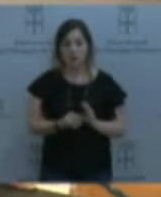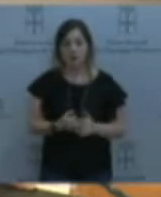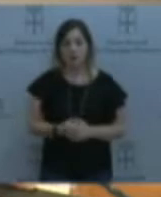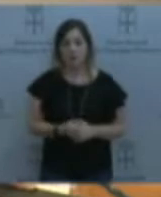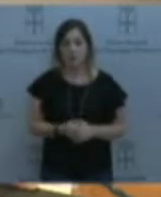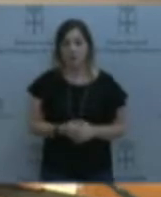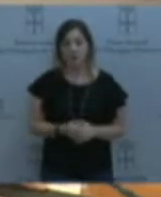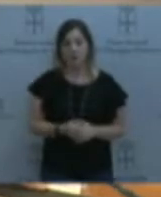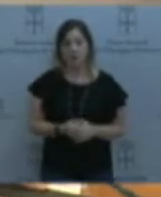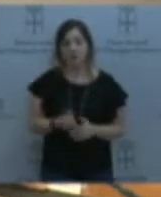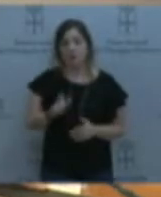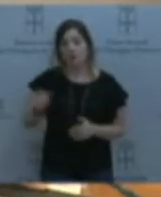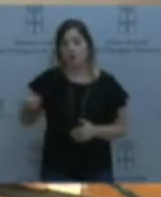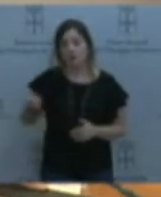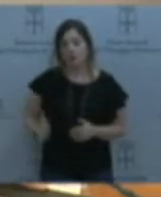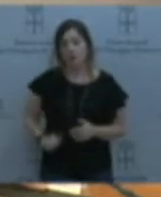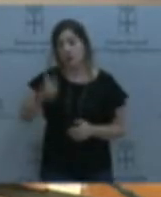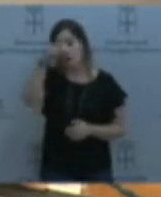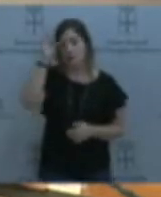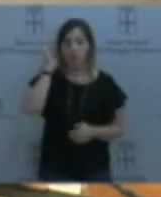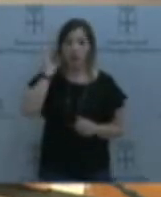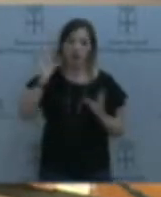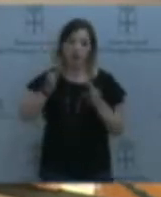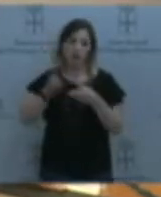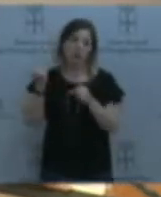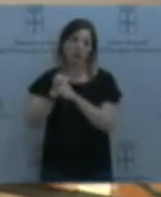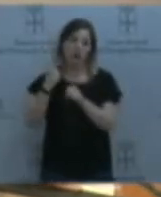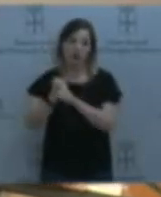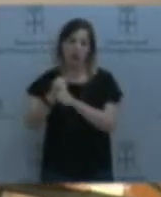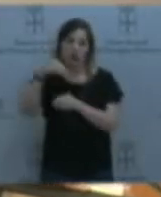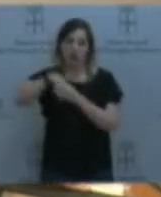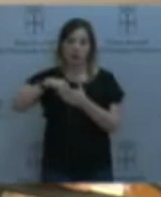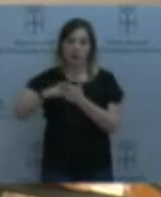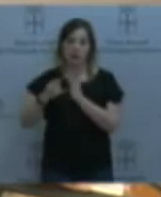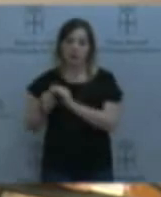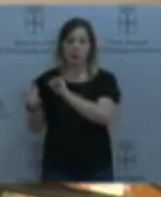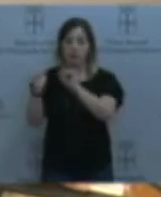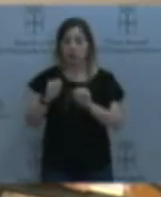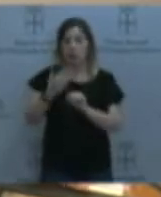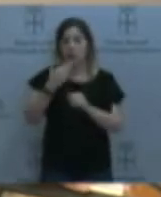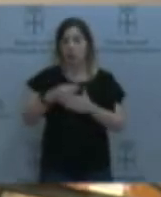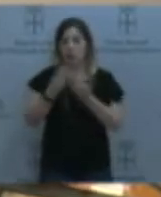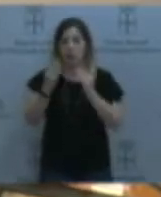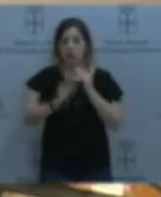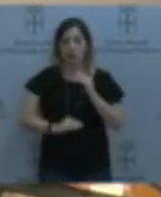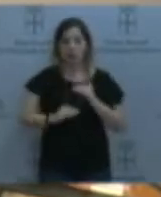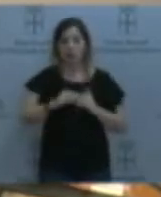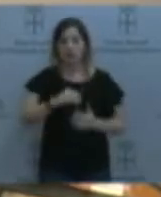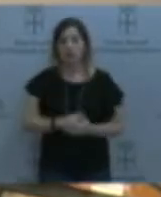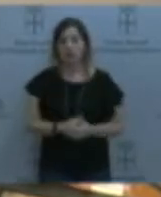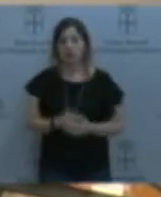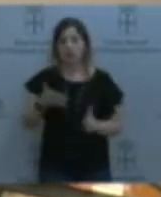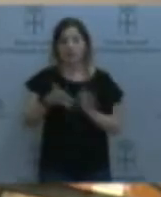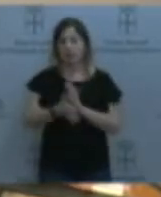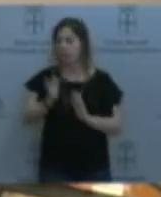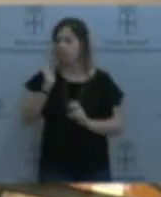y las mujeres que trabajan en el sistema de protección de menores, son nuestra mayor riqueza. Ellos son y ellas